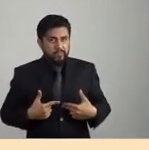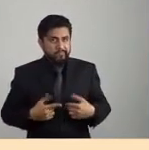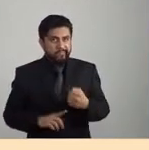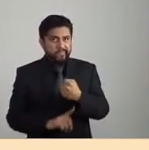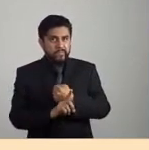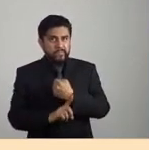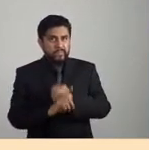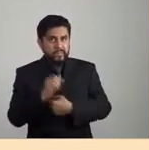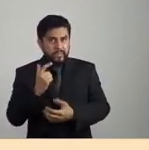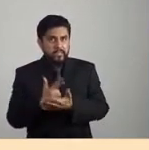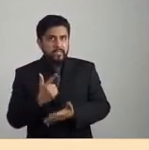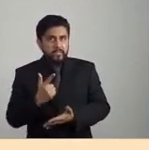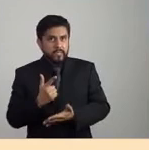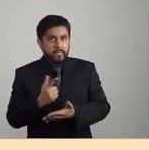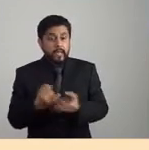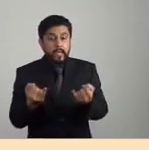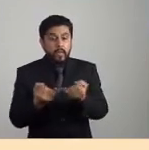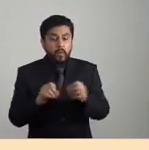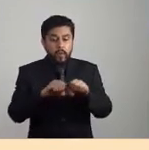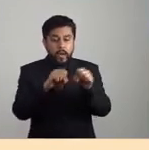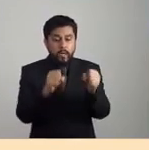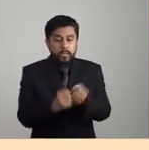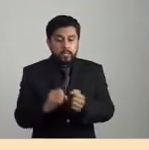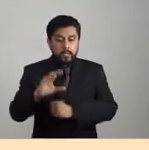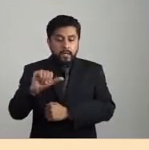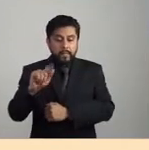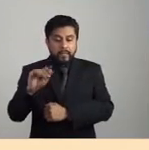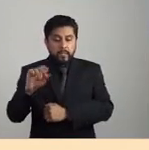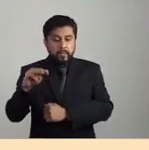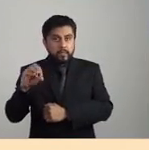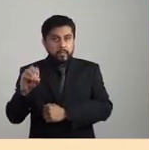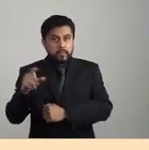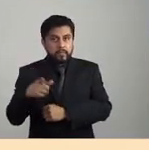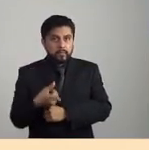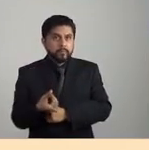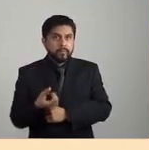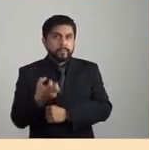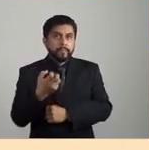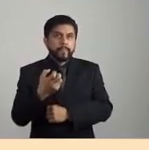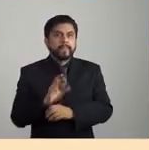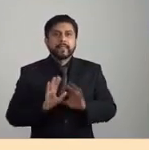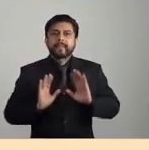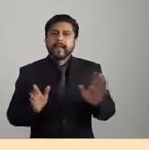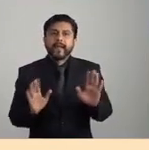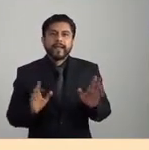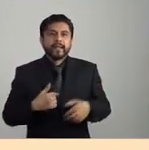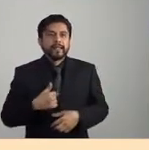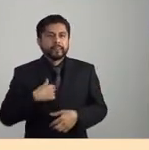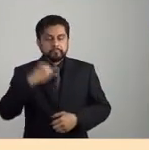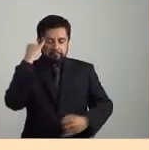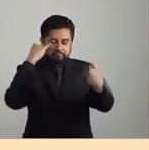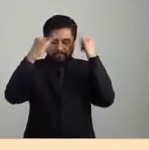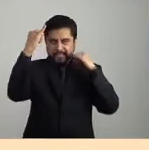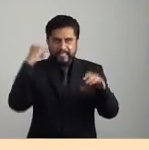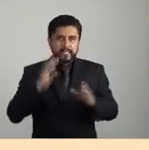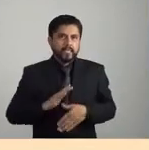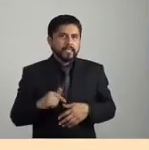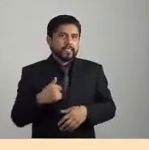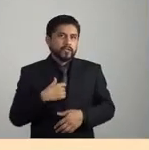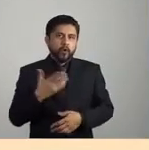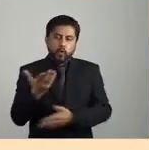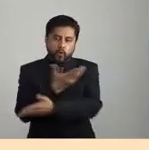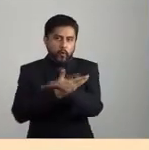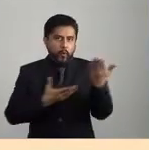capitalistas, hegemónicas de gestión de la vida. Entonces, bueno, esas serían como algunas ideas, ¿no?, que yo quería